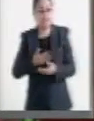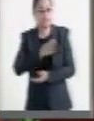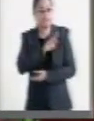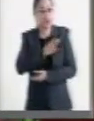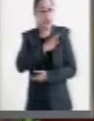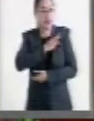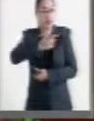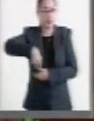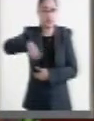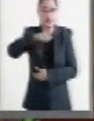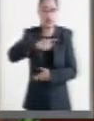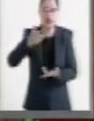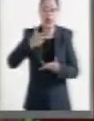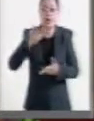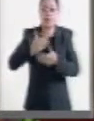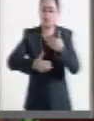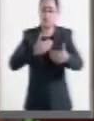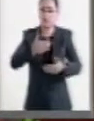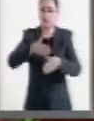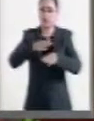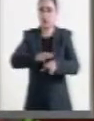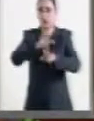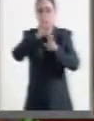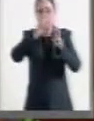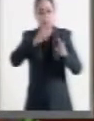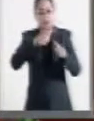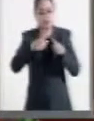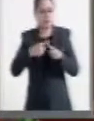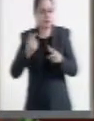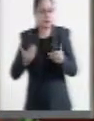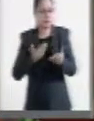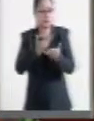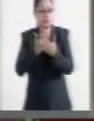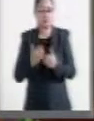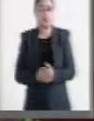nosotros avanzar en diferentes propuestas.